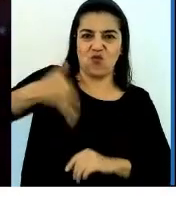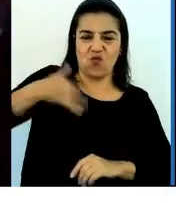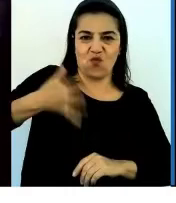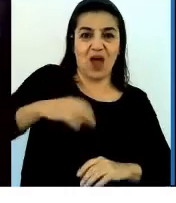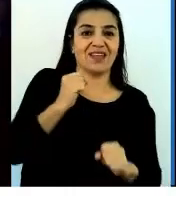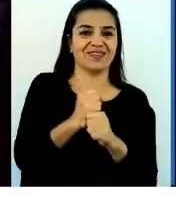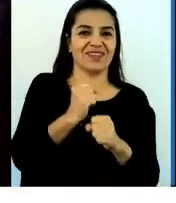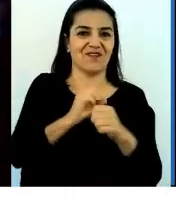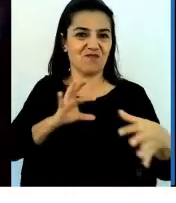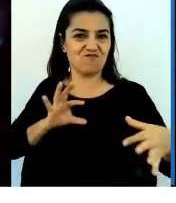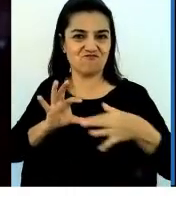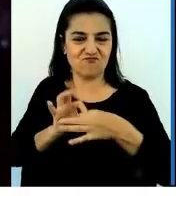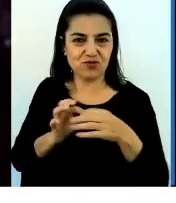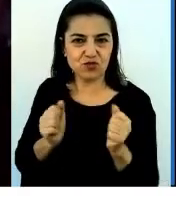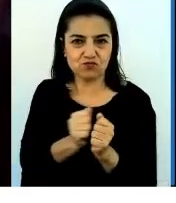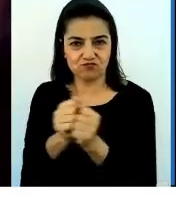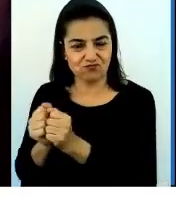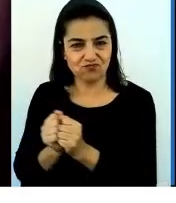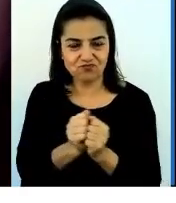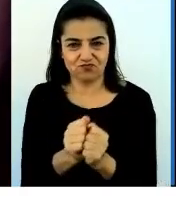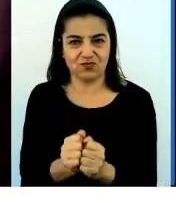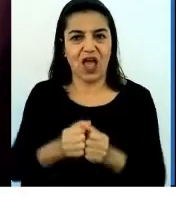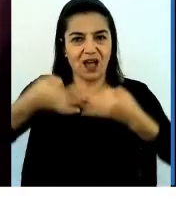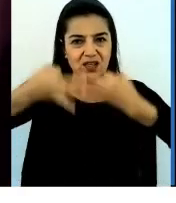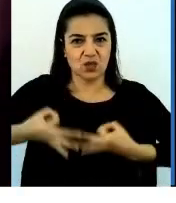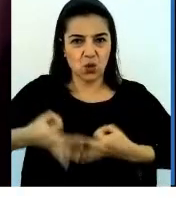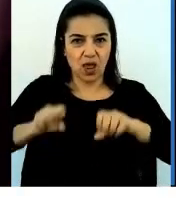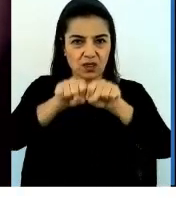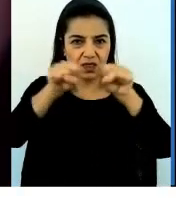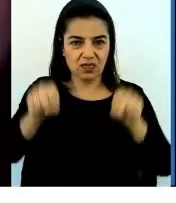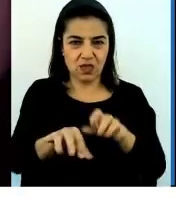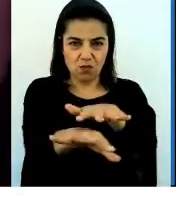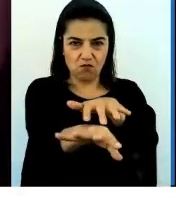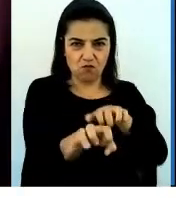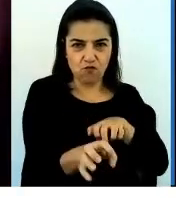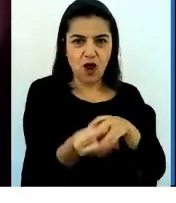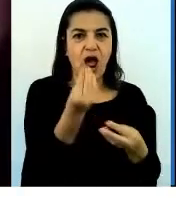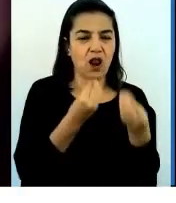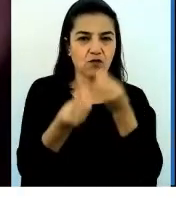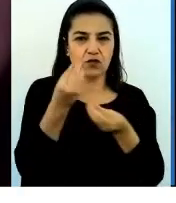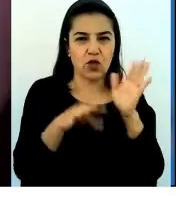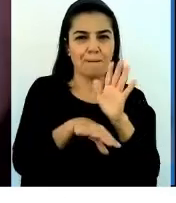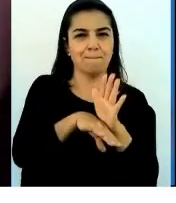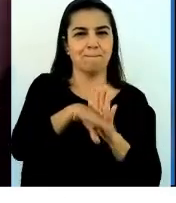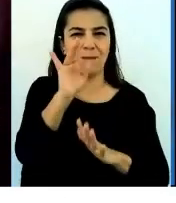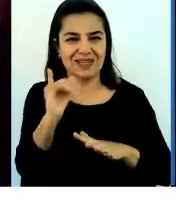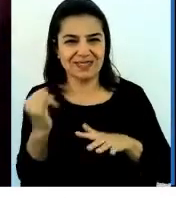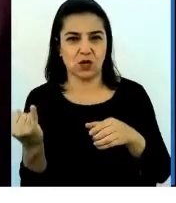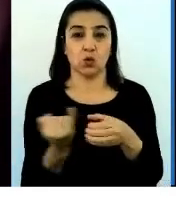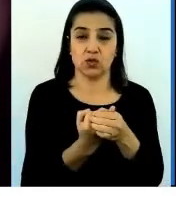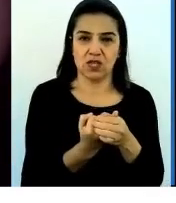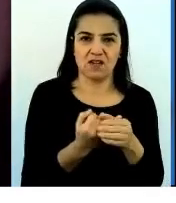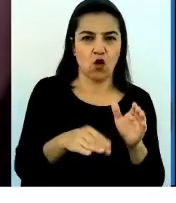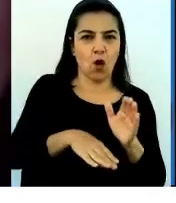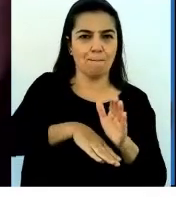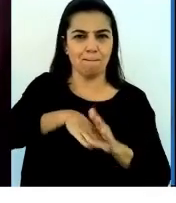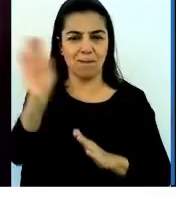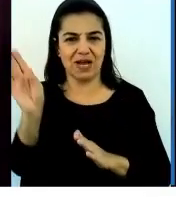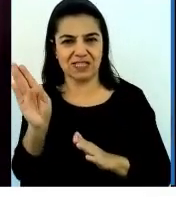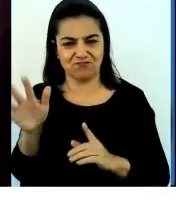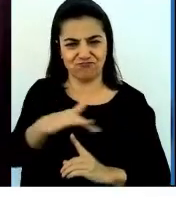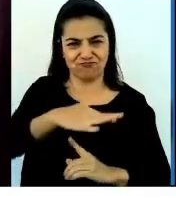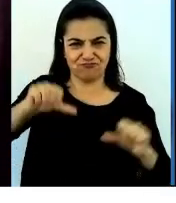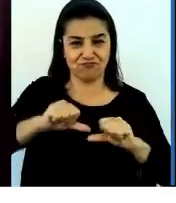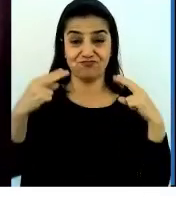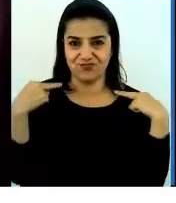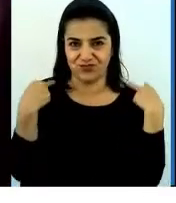para garantizar que nuestros sistemas agroalimentarios sean más inclusivos, más resilientes, más